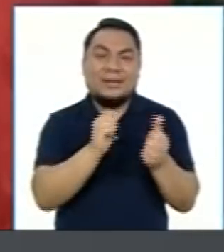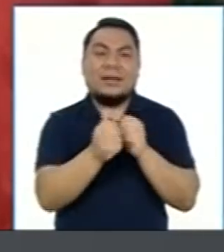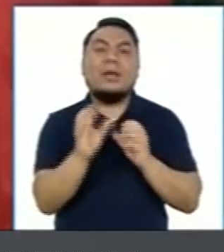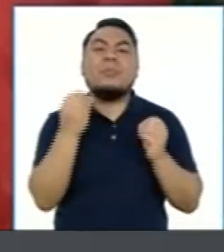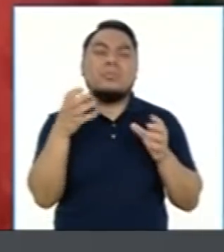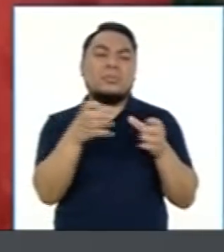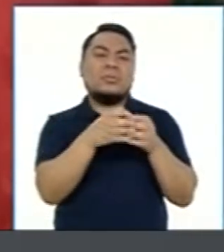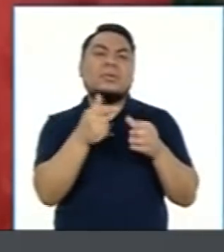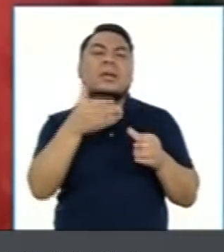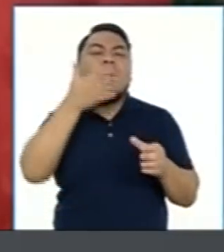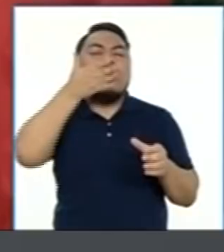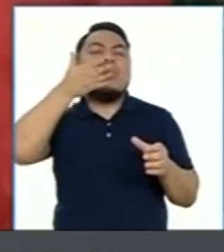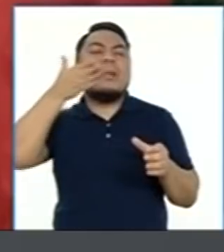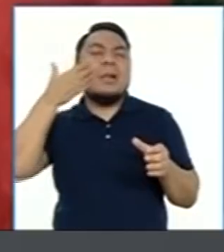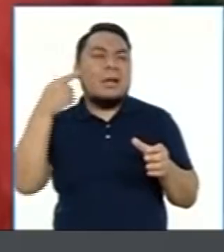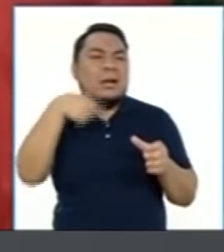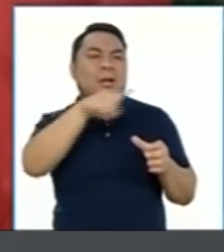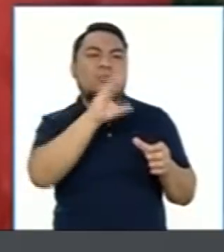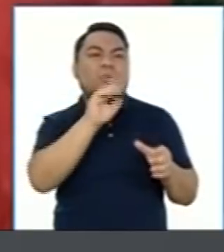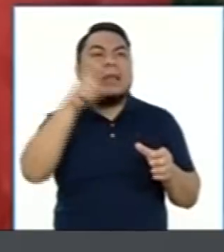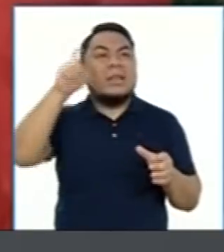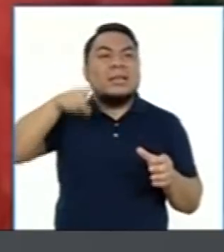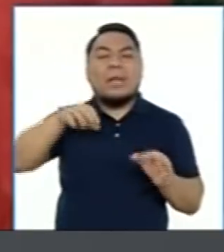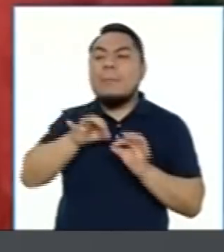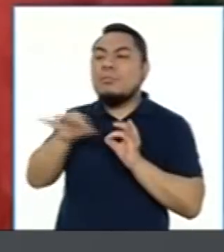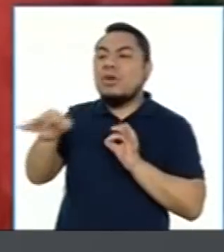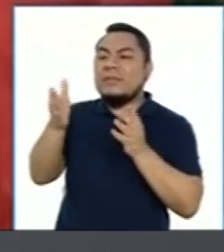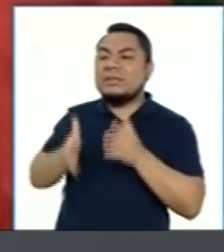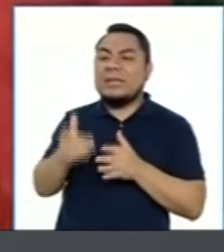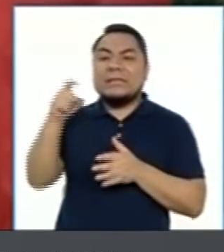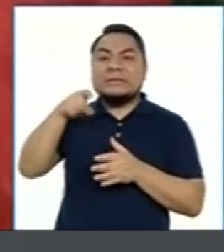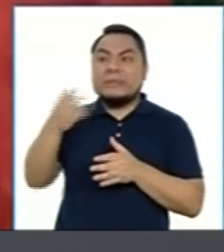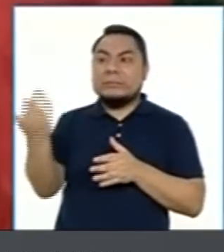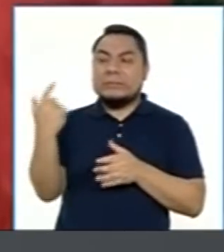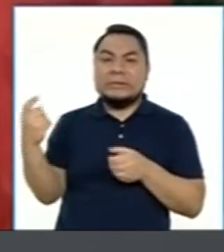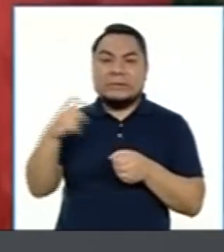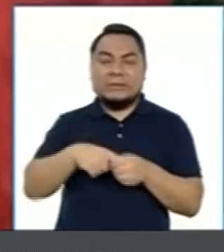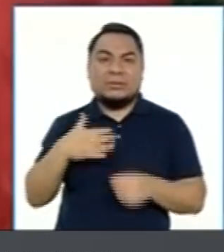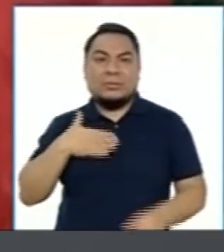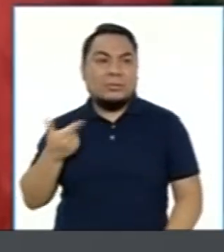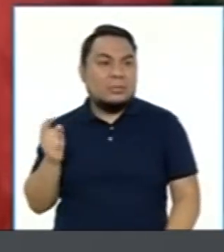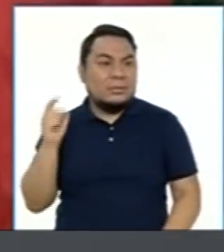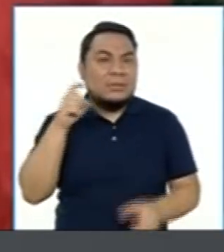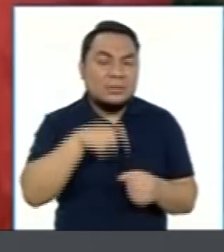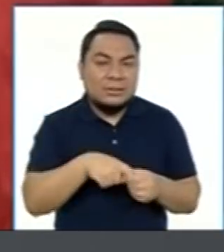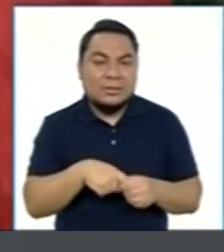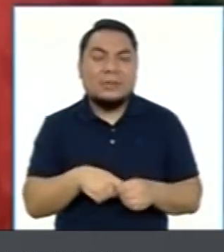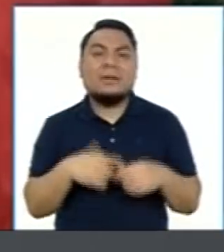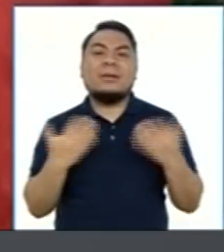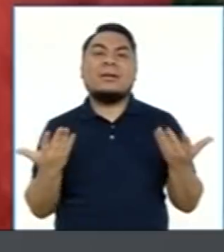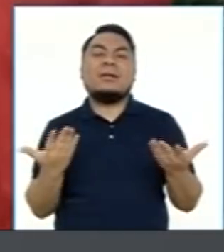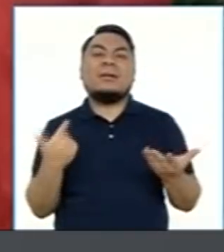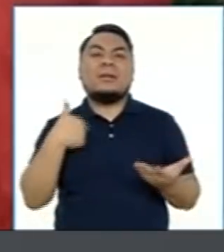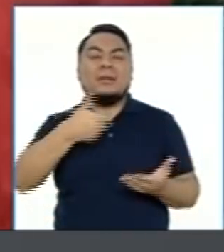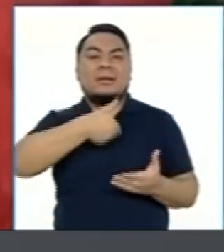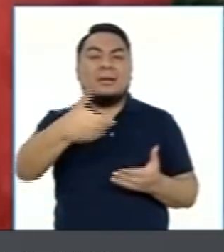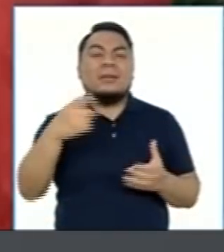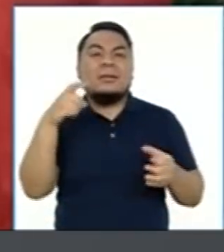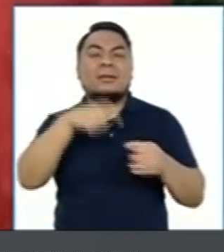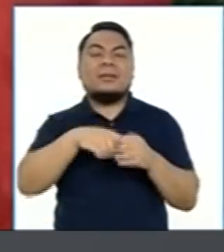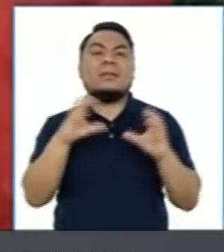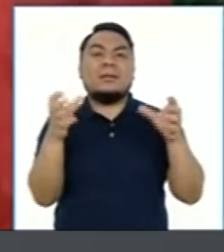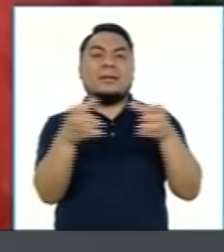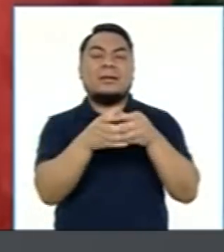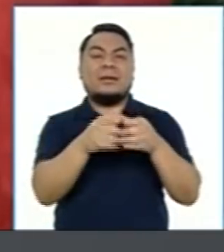porque la plancha era muy blanquita y necesitaban un provinciano. Entonces, que yo llegué a ser candidato a la